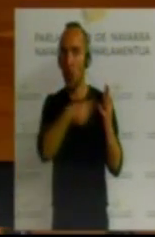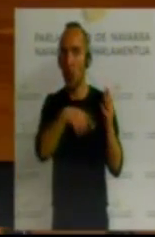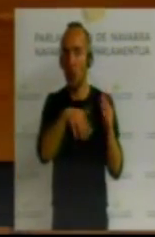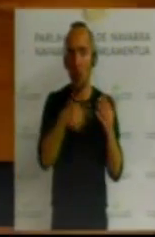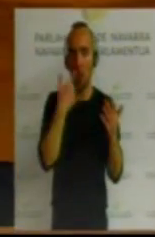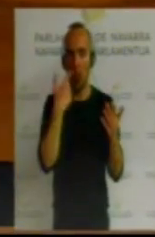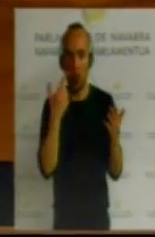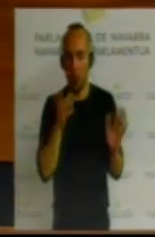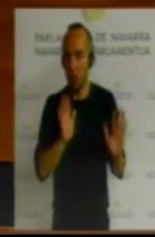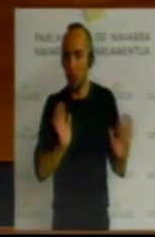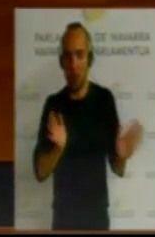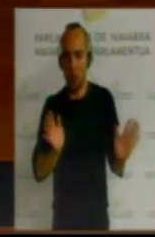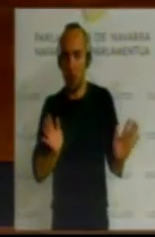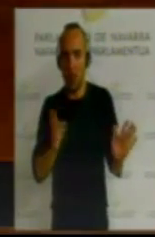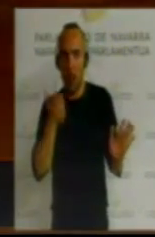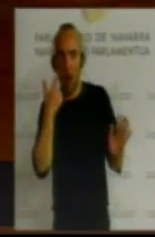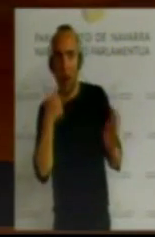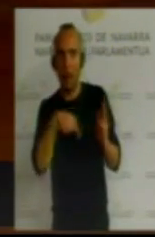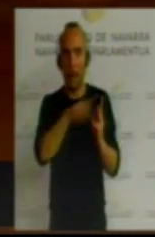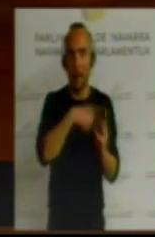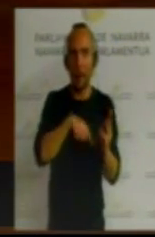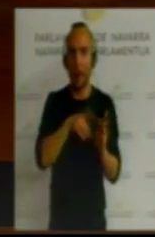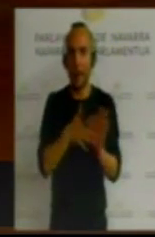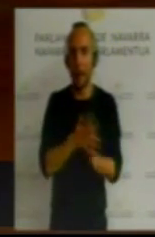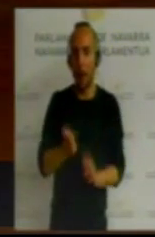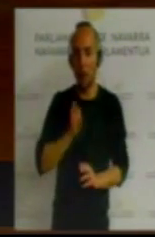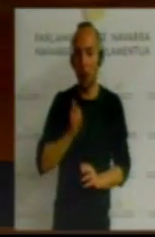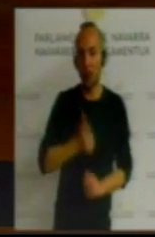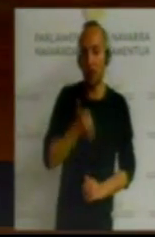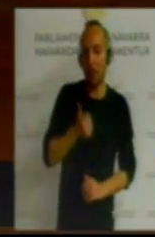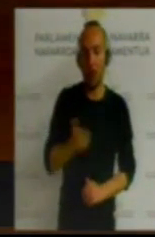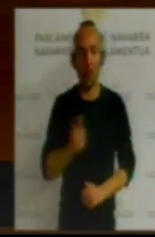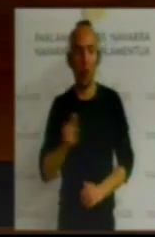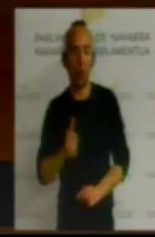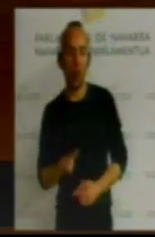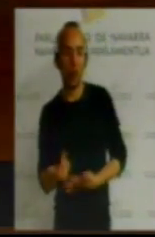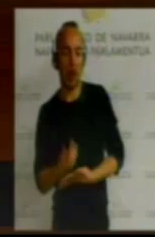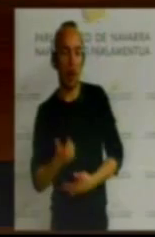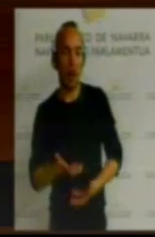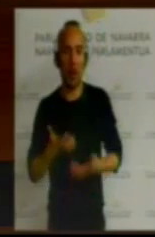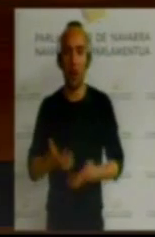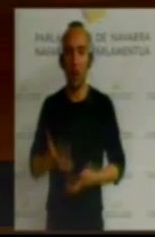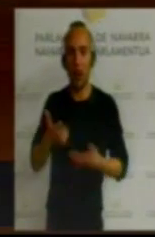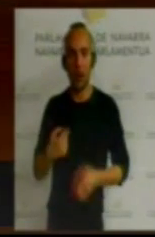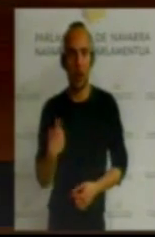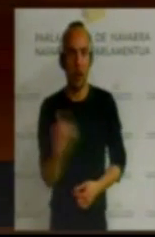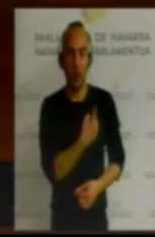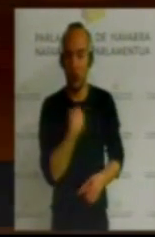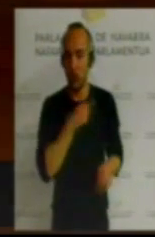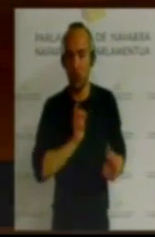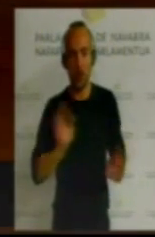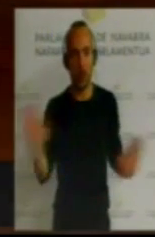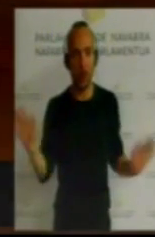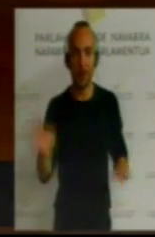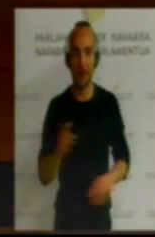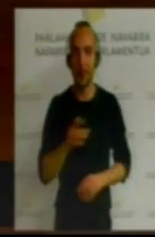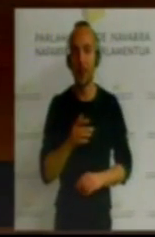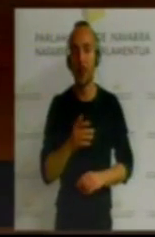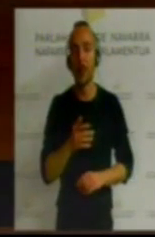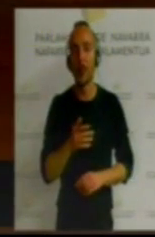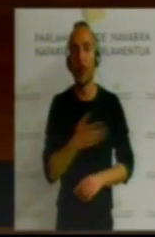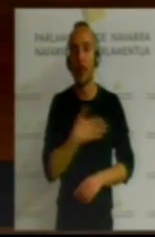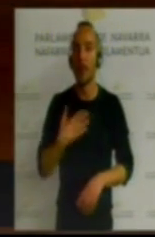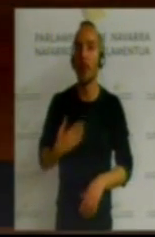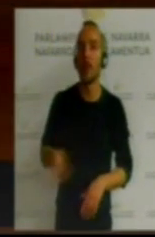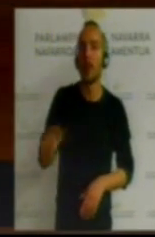ver quién arrima el asco a su sardina. Quiero insistir en los siguientes aspectos